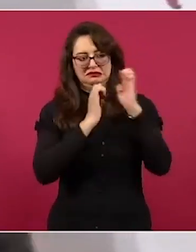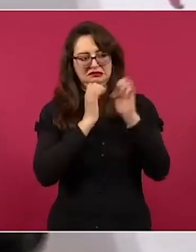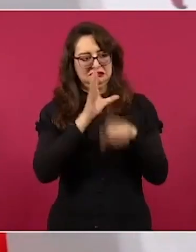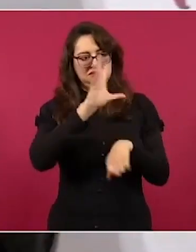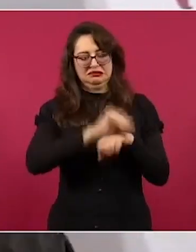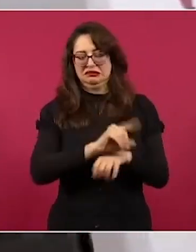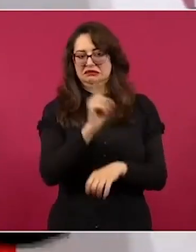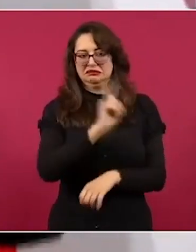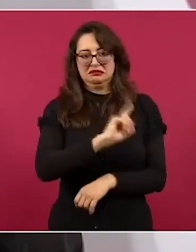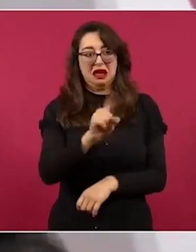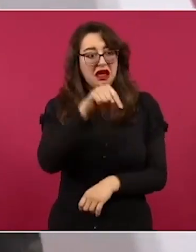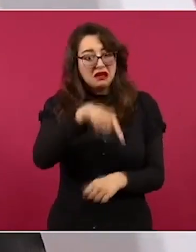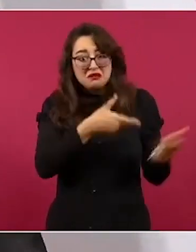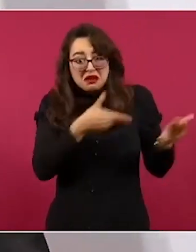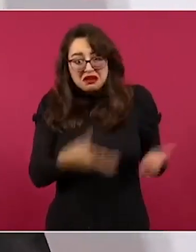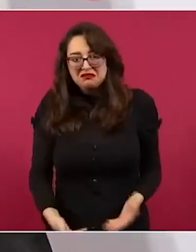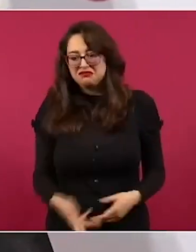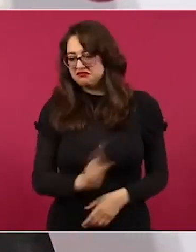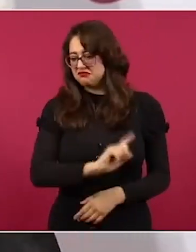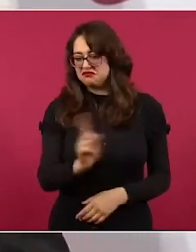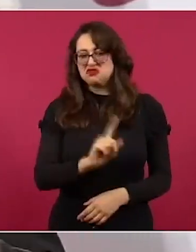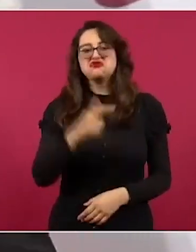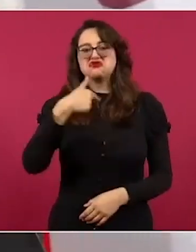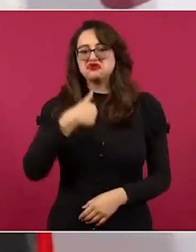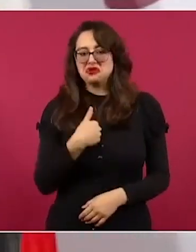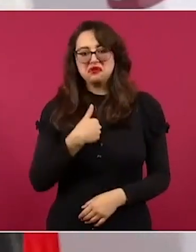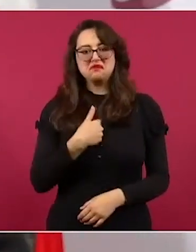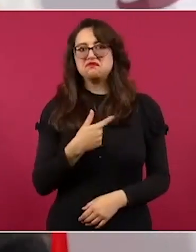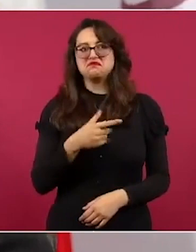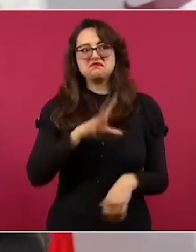aquí me reservo el derecho de admisión. O sea,